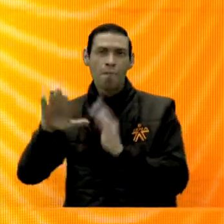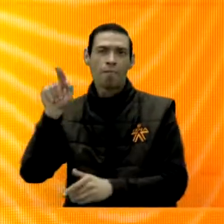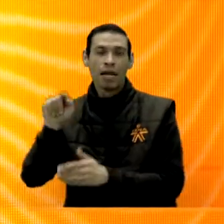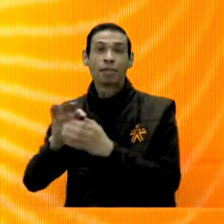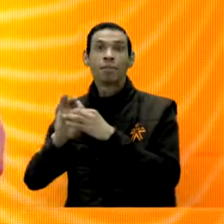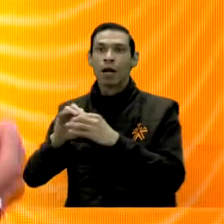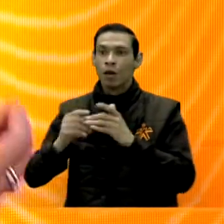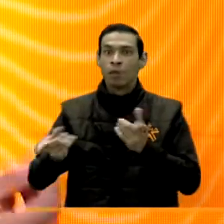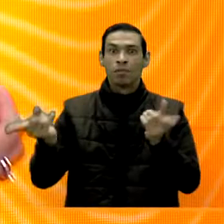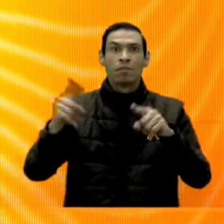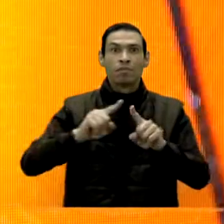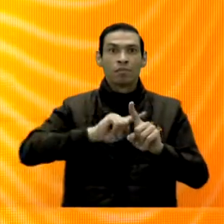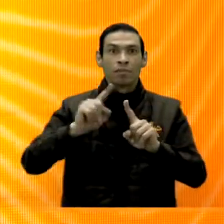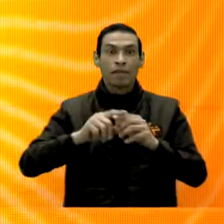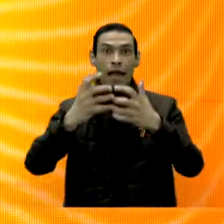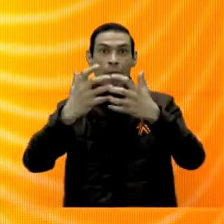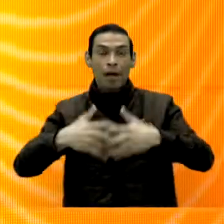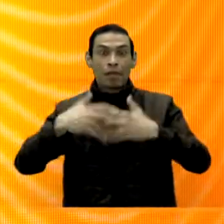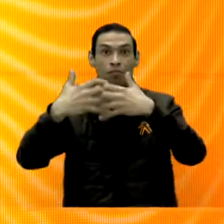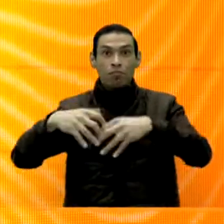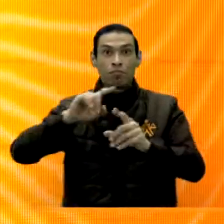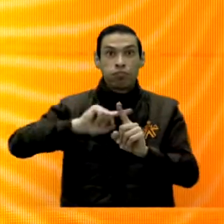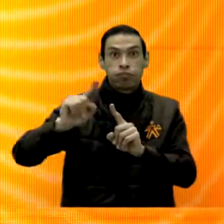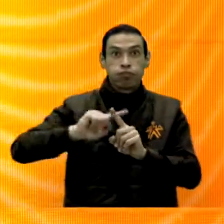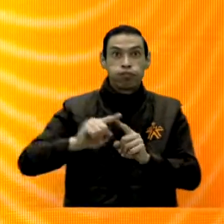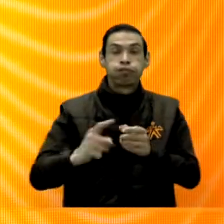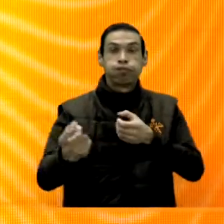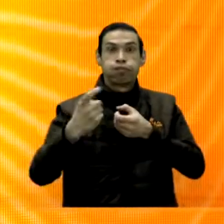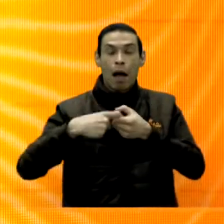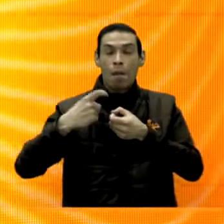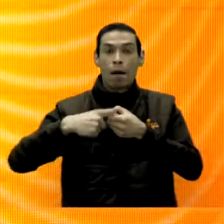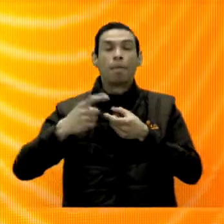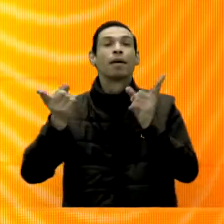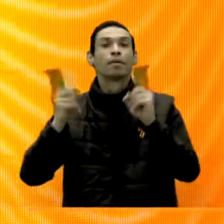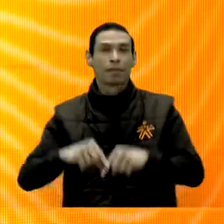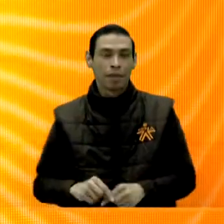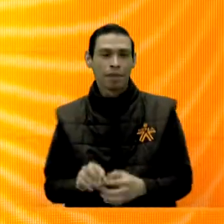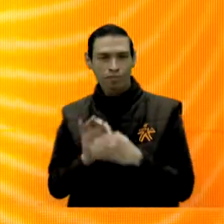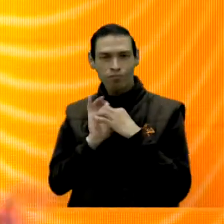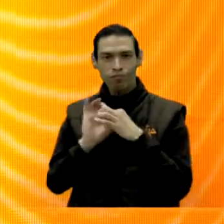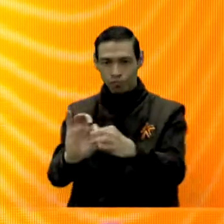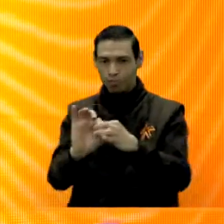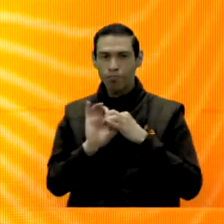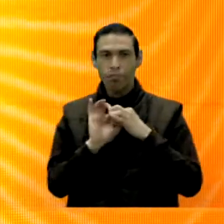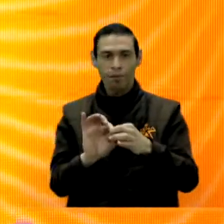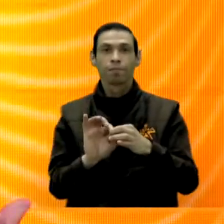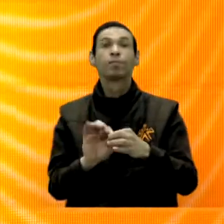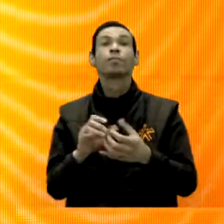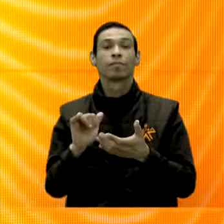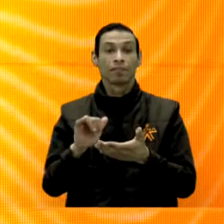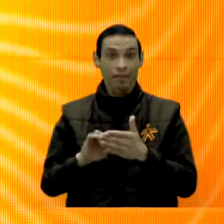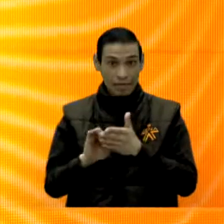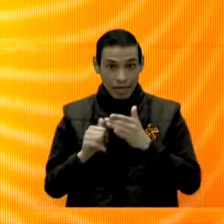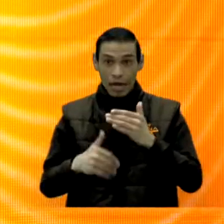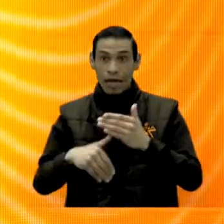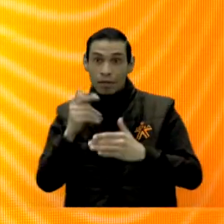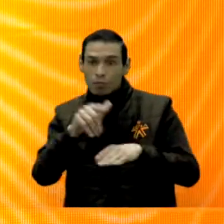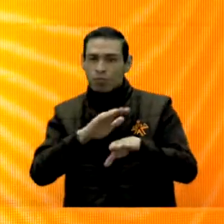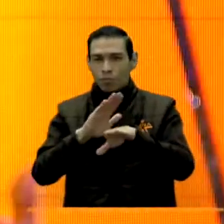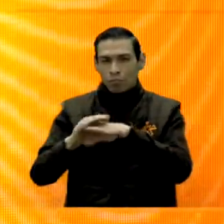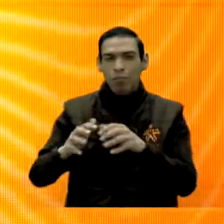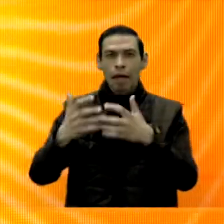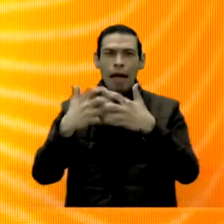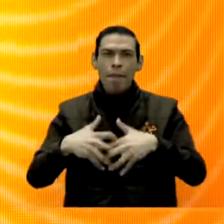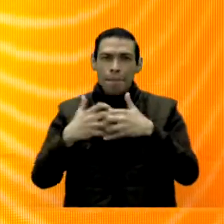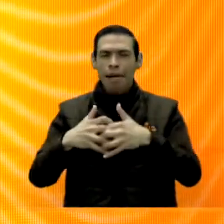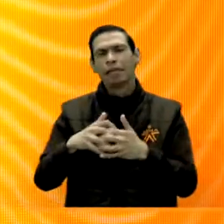hay muchas empresas que se nos han ido vinculando porque nos están acogiendo esos aprendices. Es piloto y lo que les decimos a todas las empresas es,